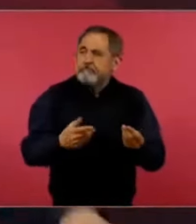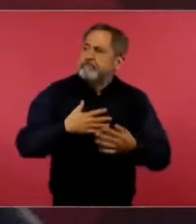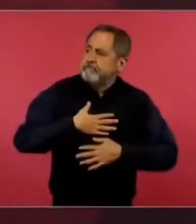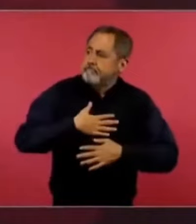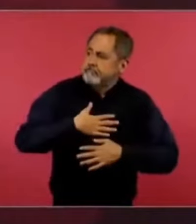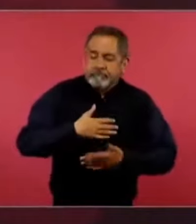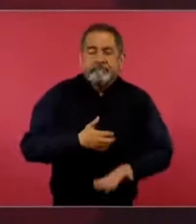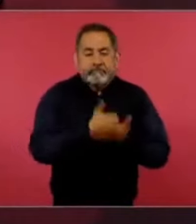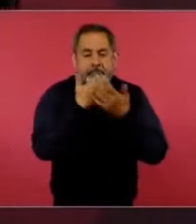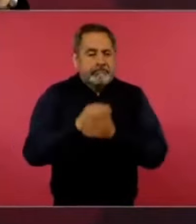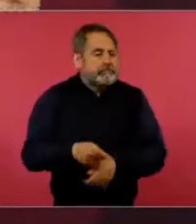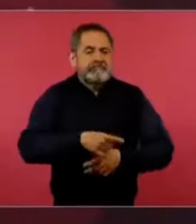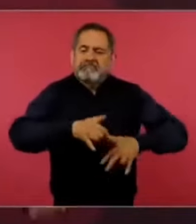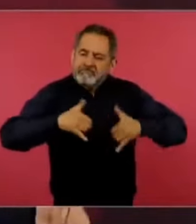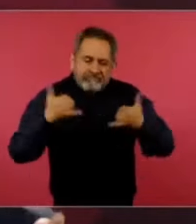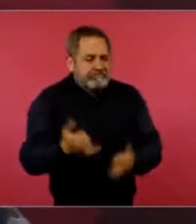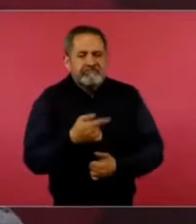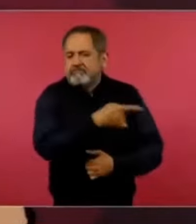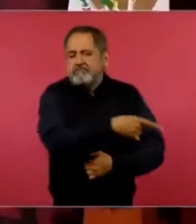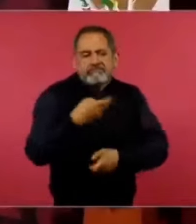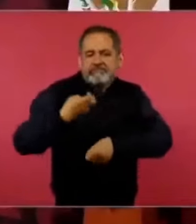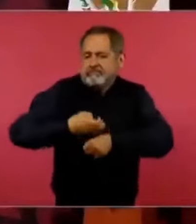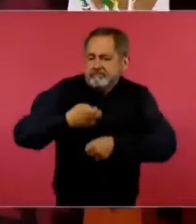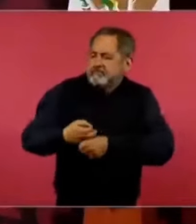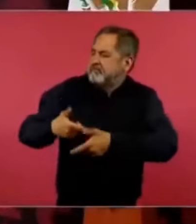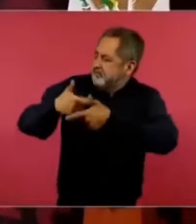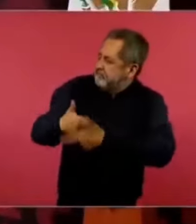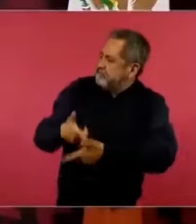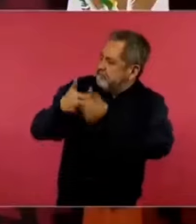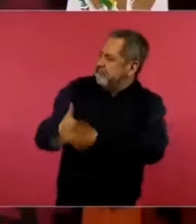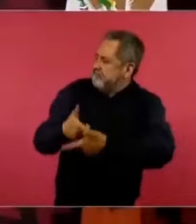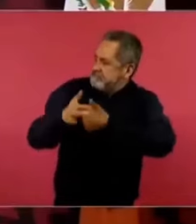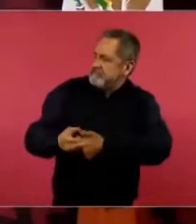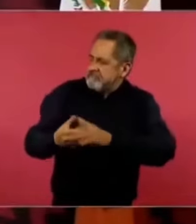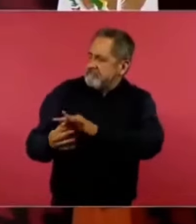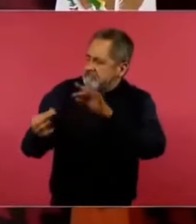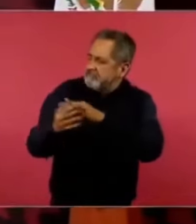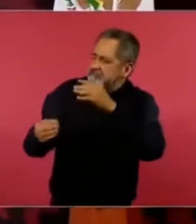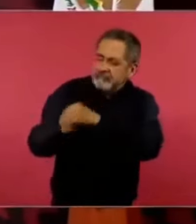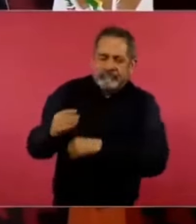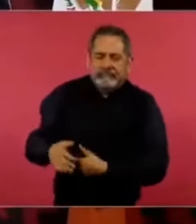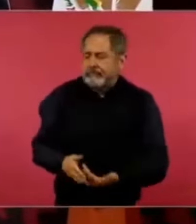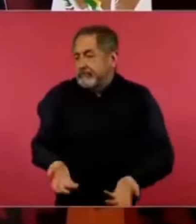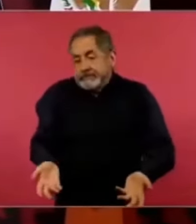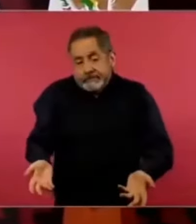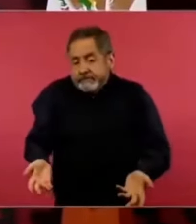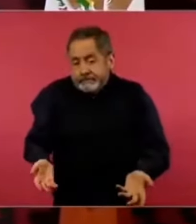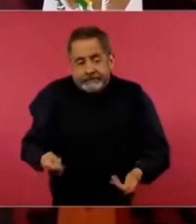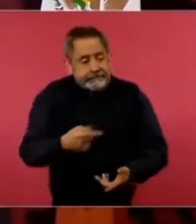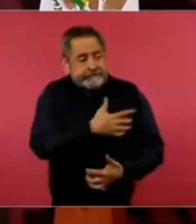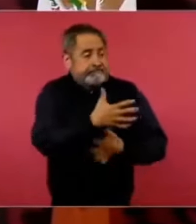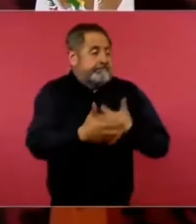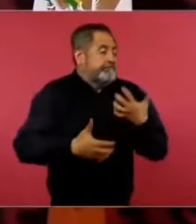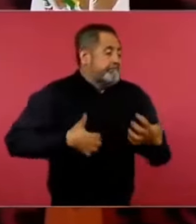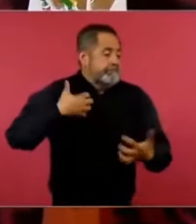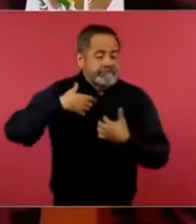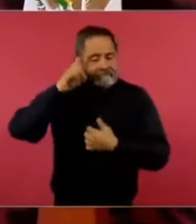pero no, le siguieron y entonces el enojo no ayuda,